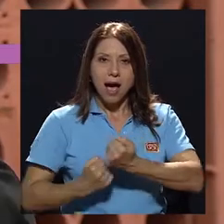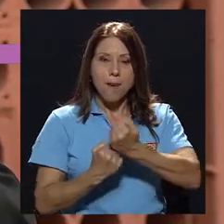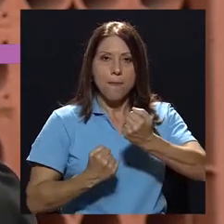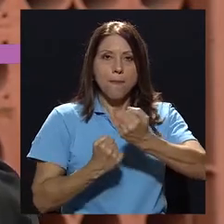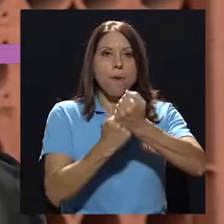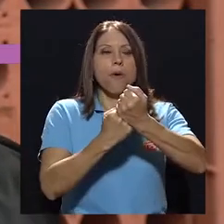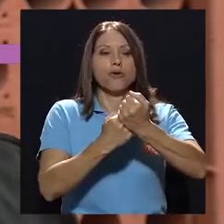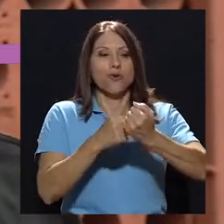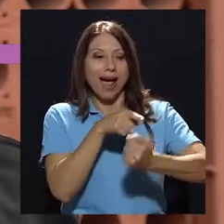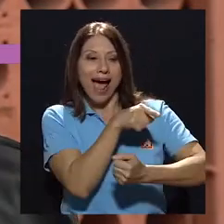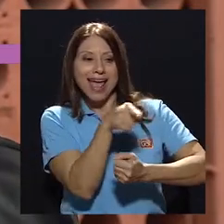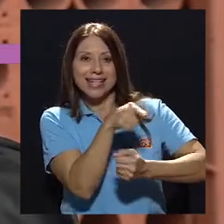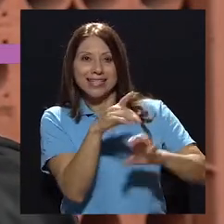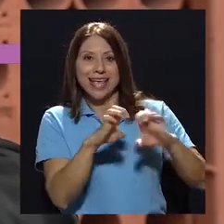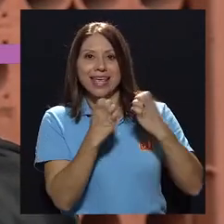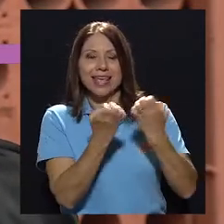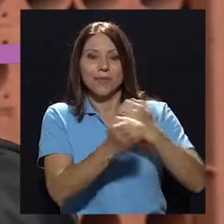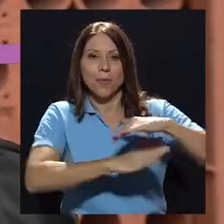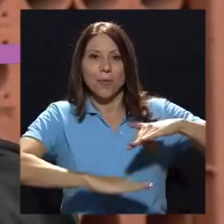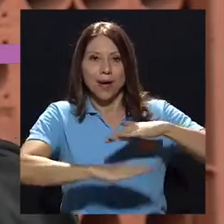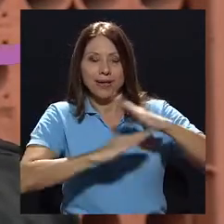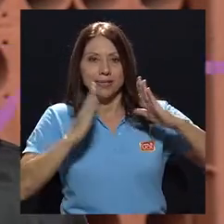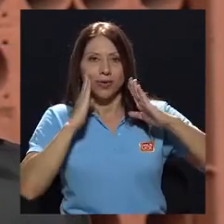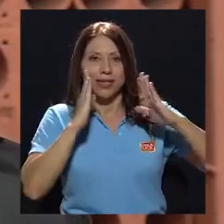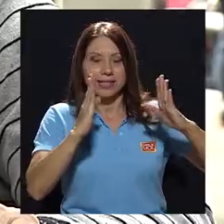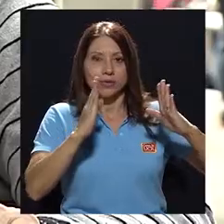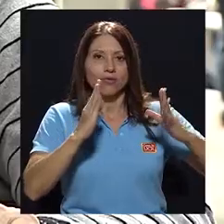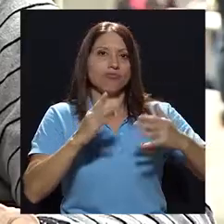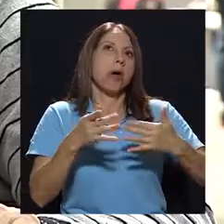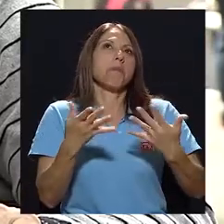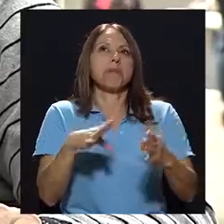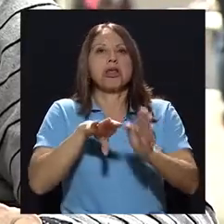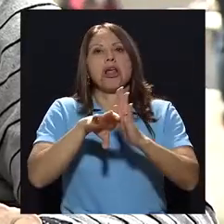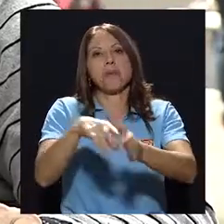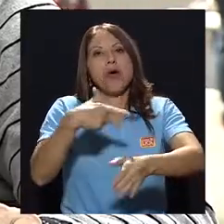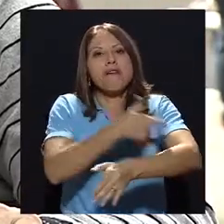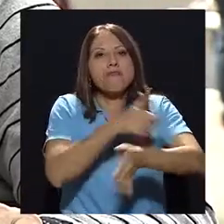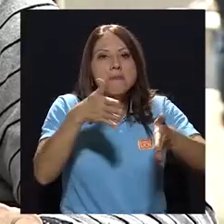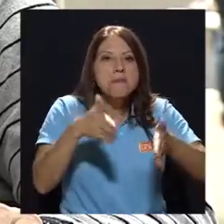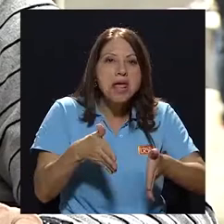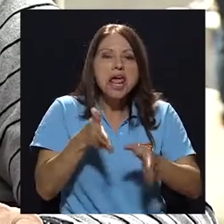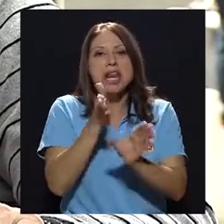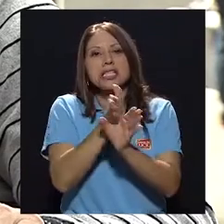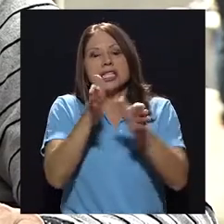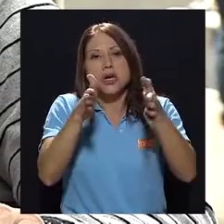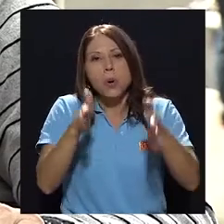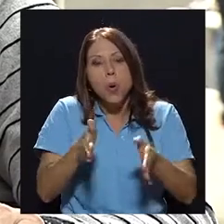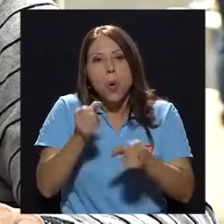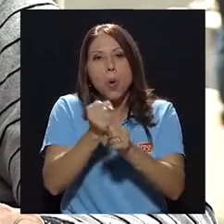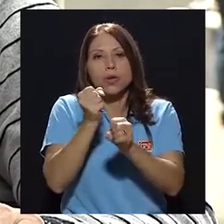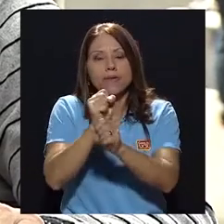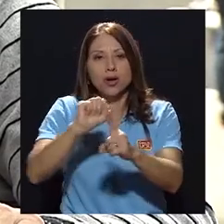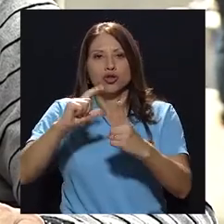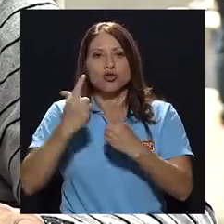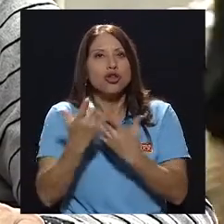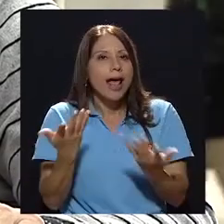a los equipos básicos de atención integral de salud. Enfermeras, psicólogos, trabajadores sociales,